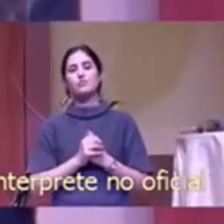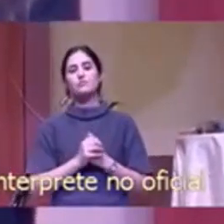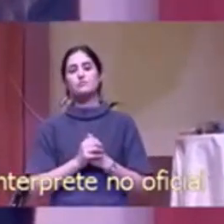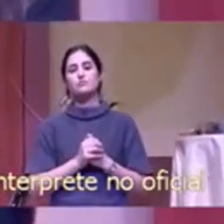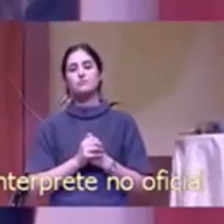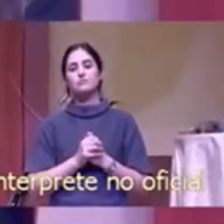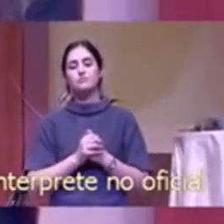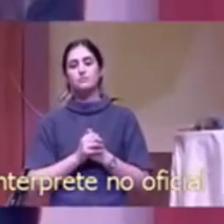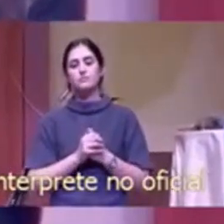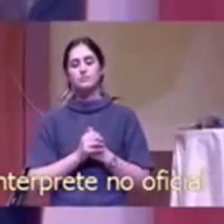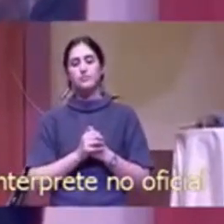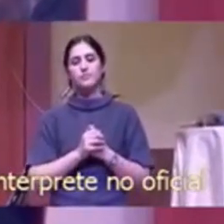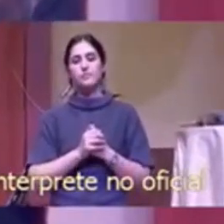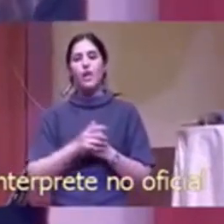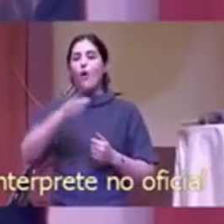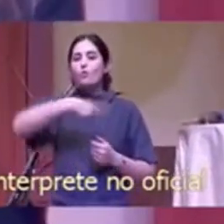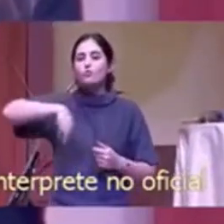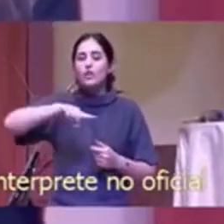nuestra fe es ignorante